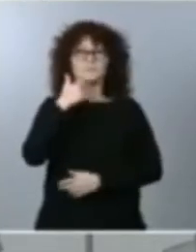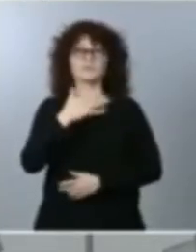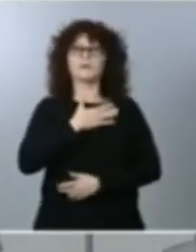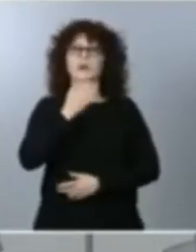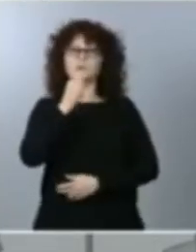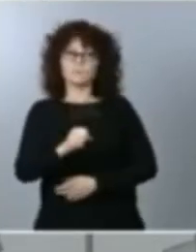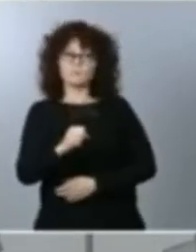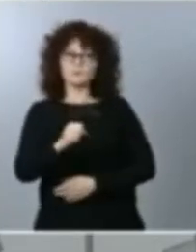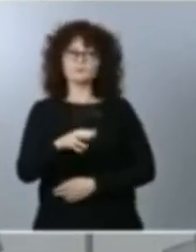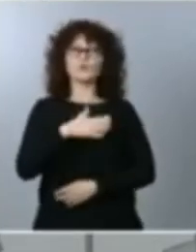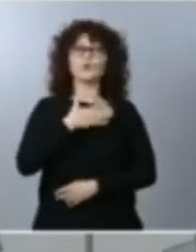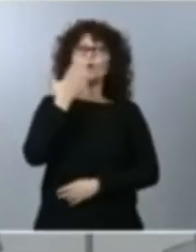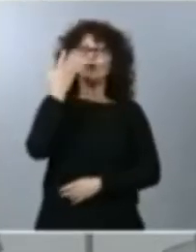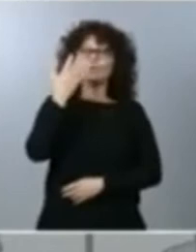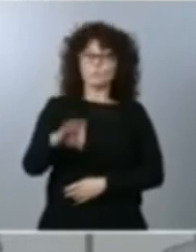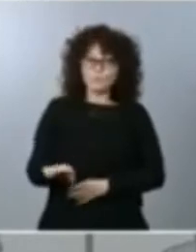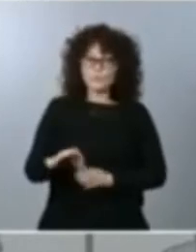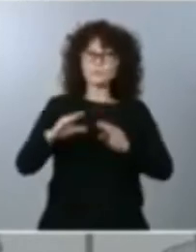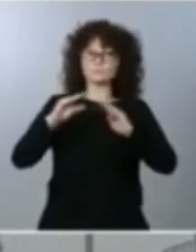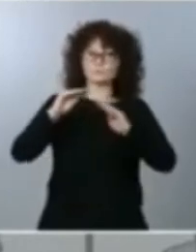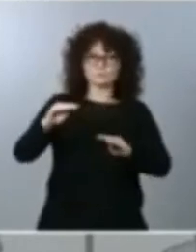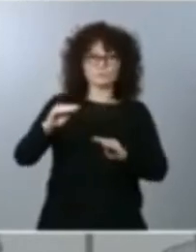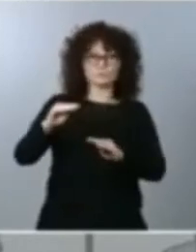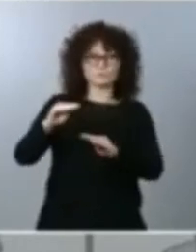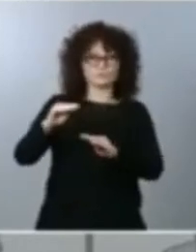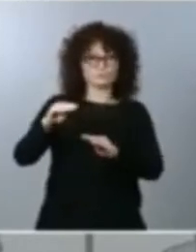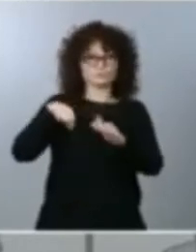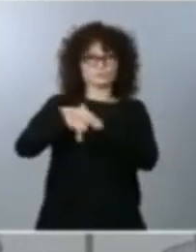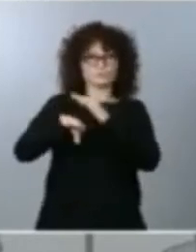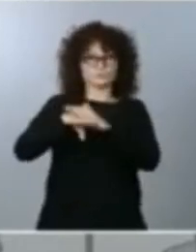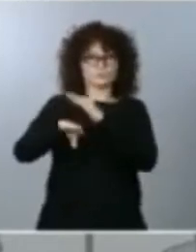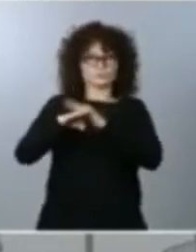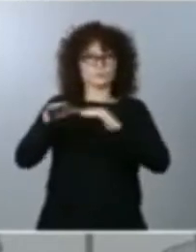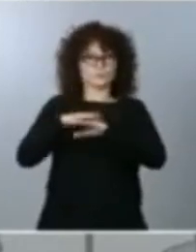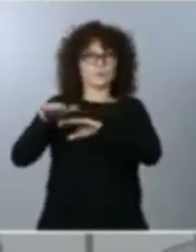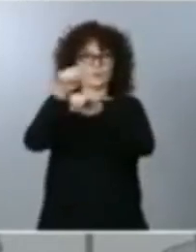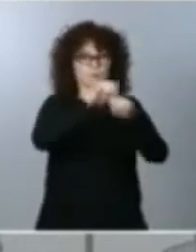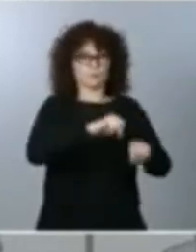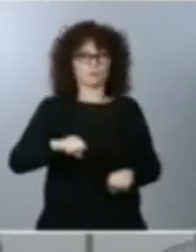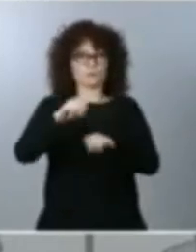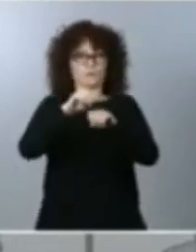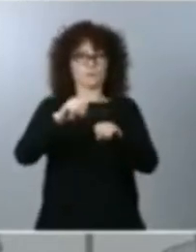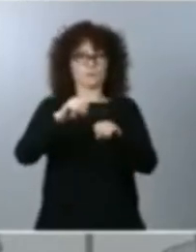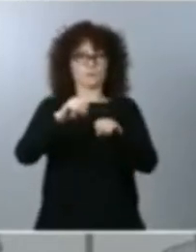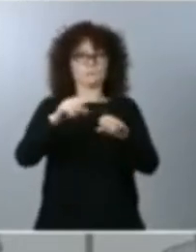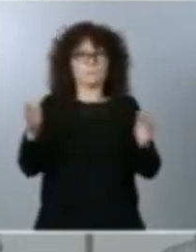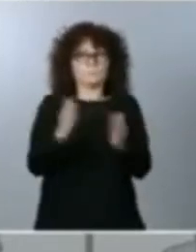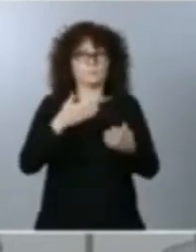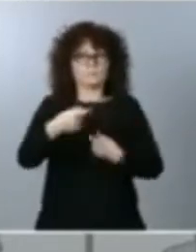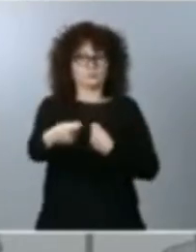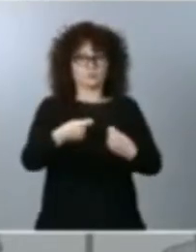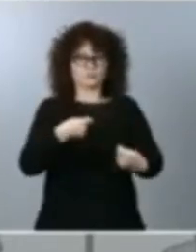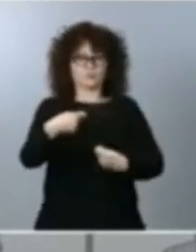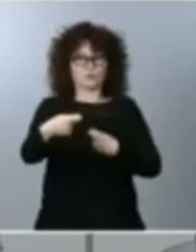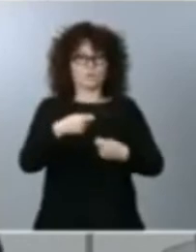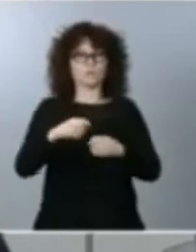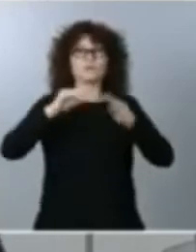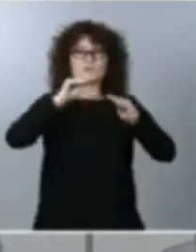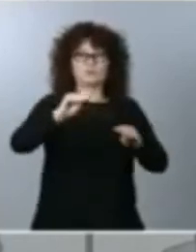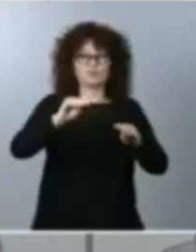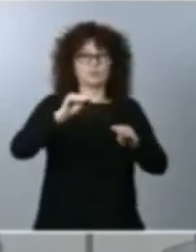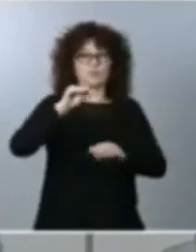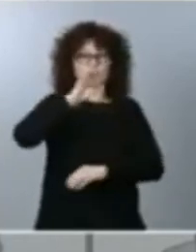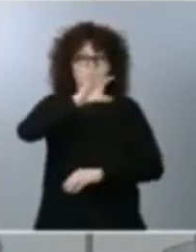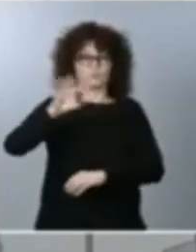de poder utilizar sus remanentes para proteger por ejemplo a los pequeños comercios en sus localidades y las comunidades están